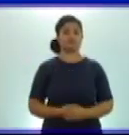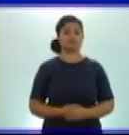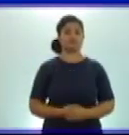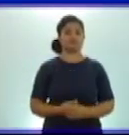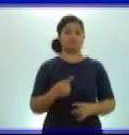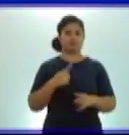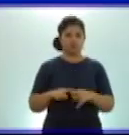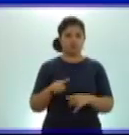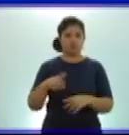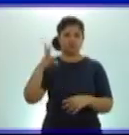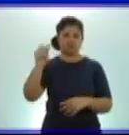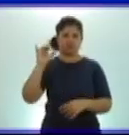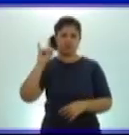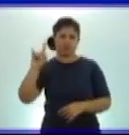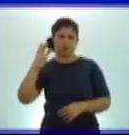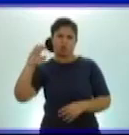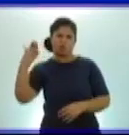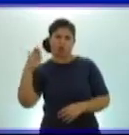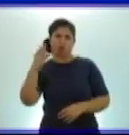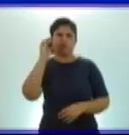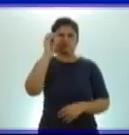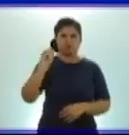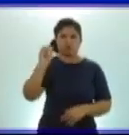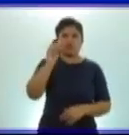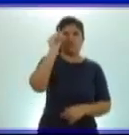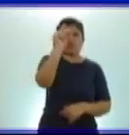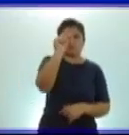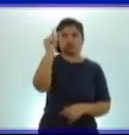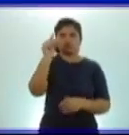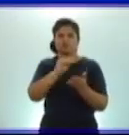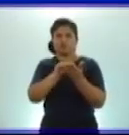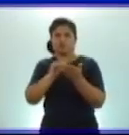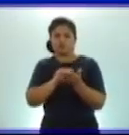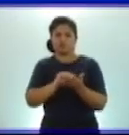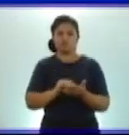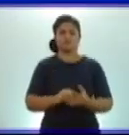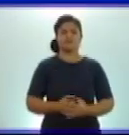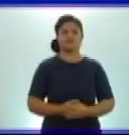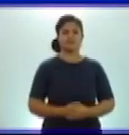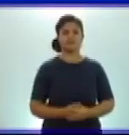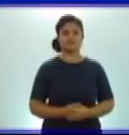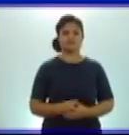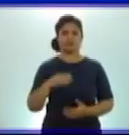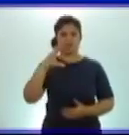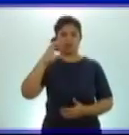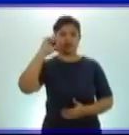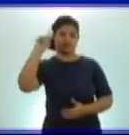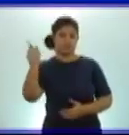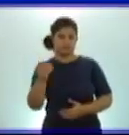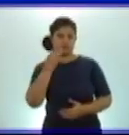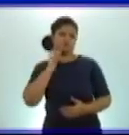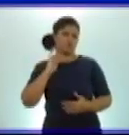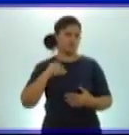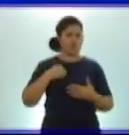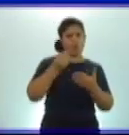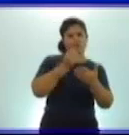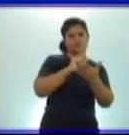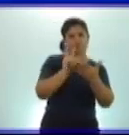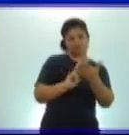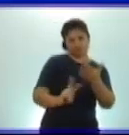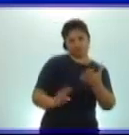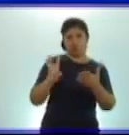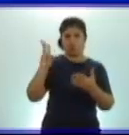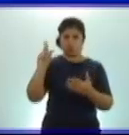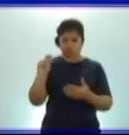en el último número que escribieron. Y el inciso C, escribir cómo se lee los números dados y